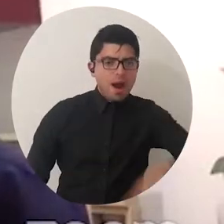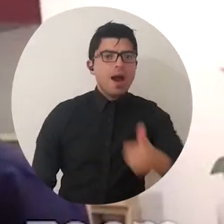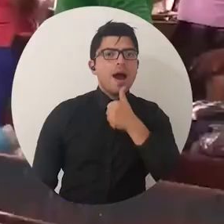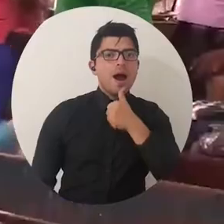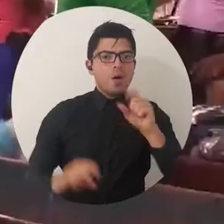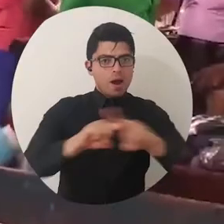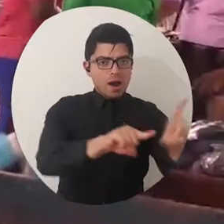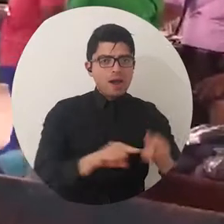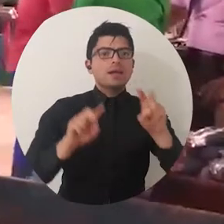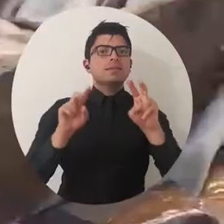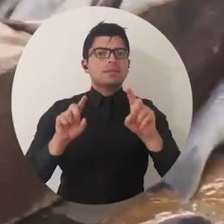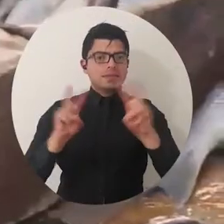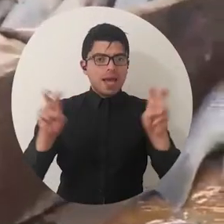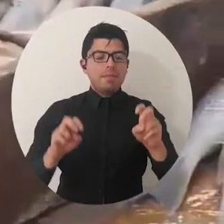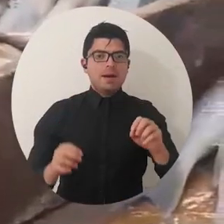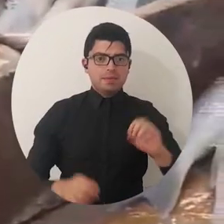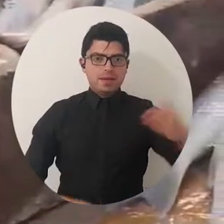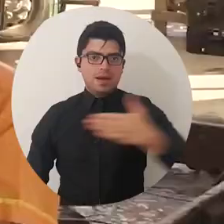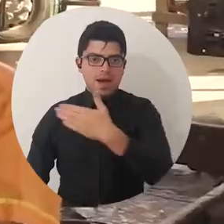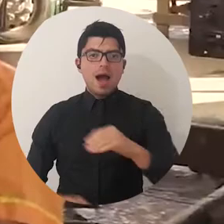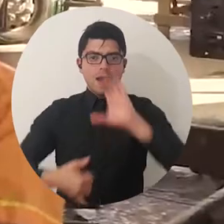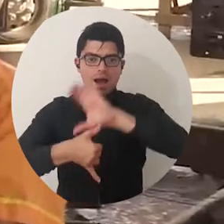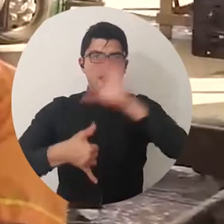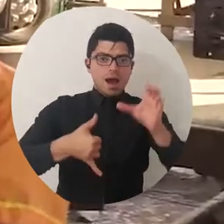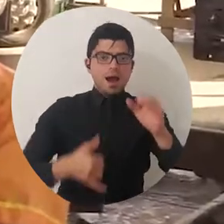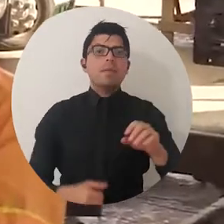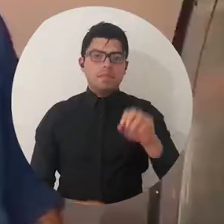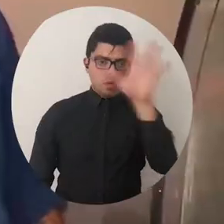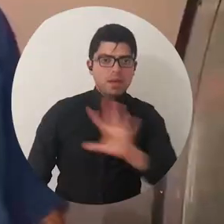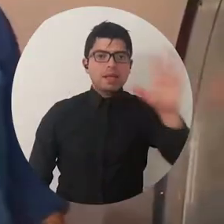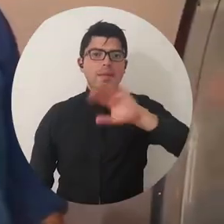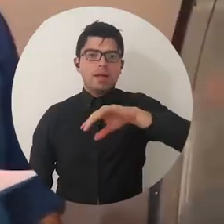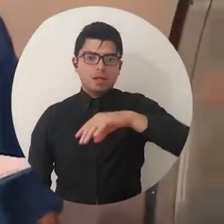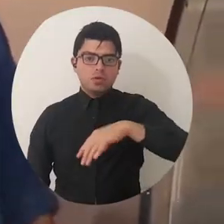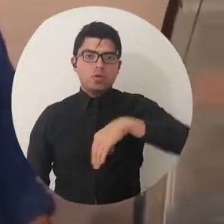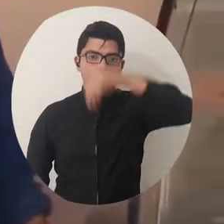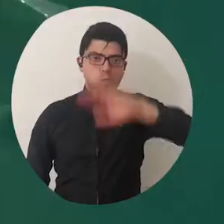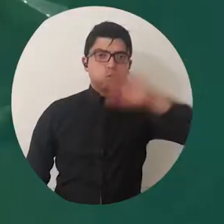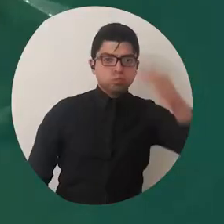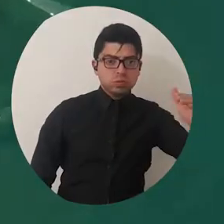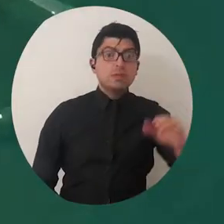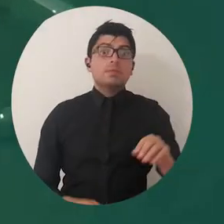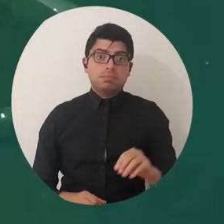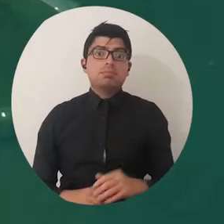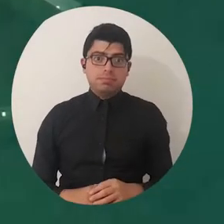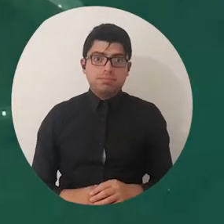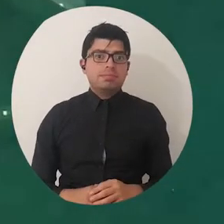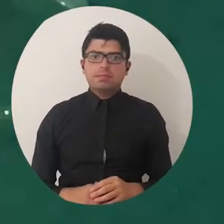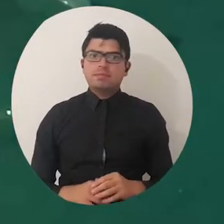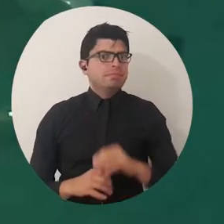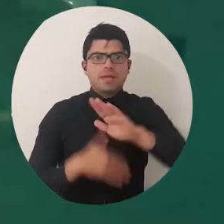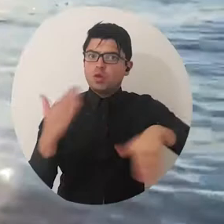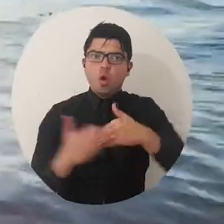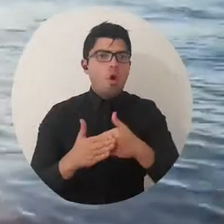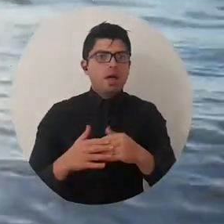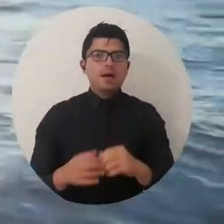acuícola y pesquero de la región Caribe, del departamento del Magdalena e indiscutiblemente de